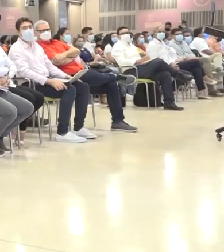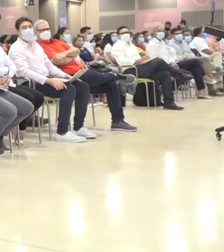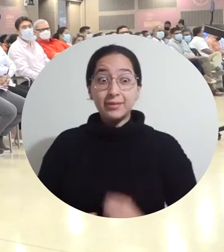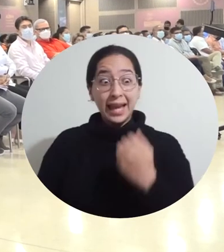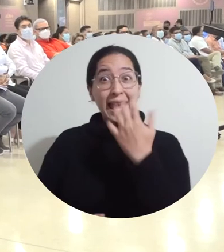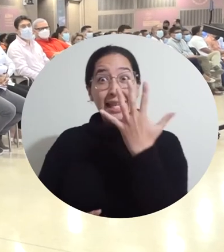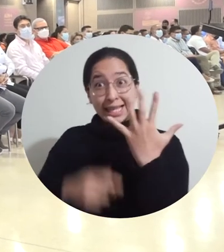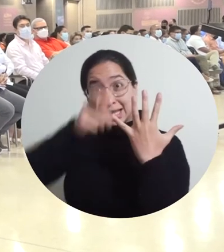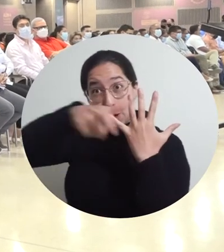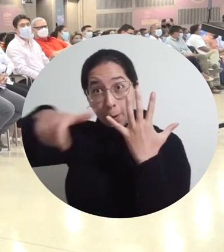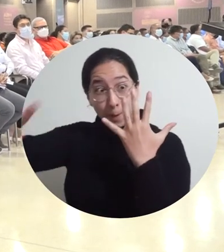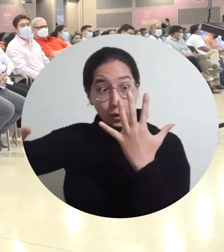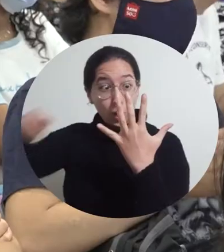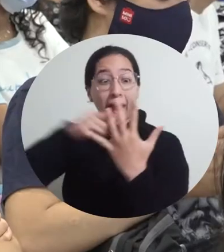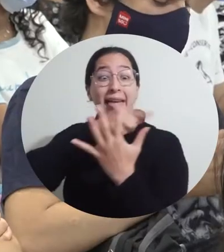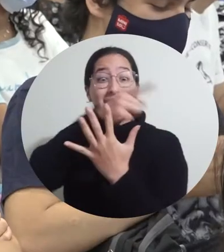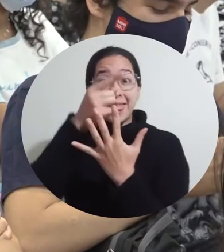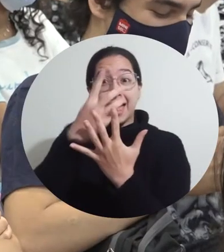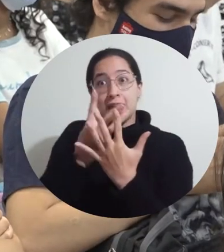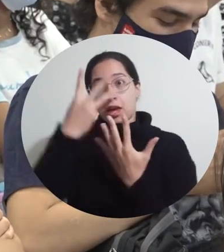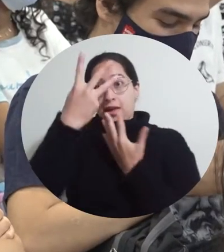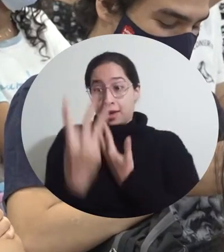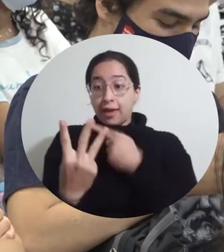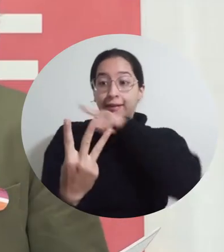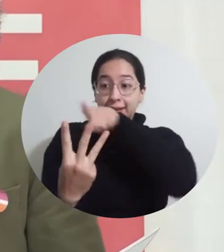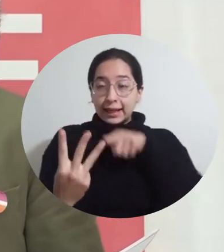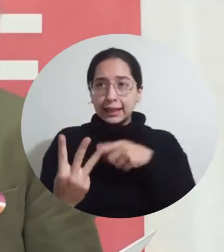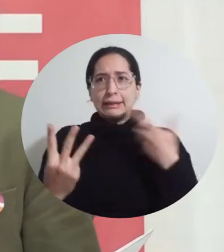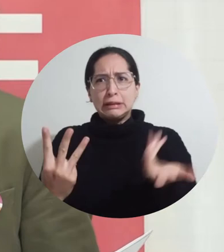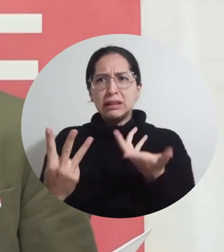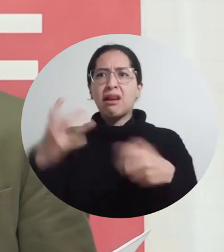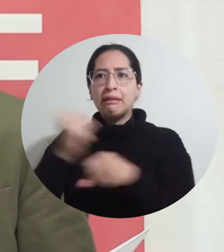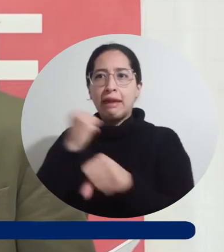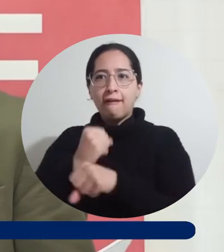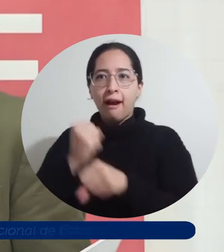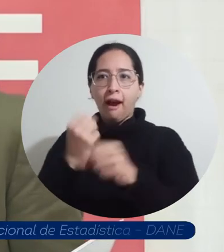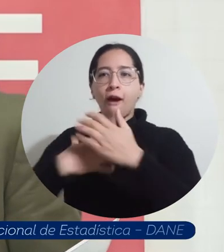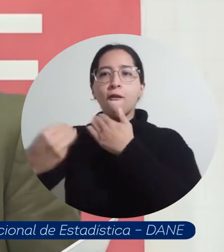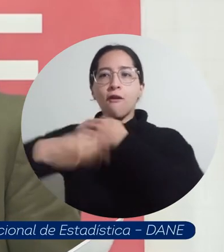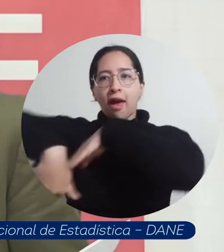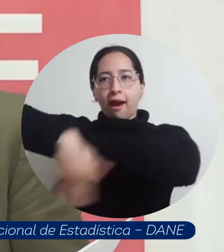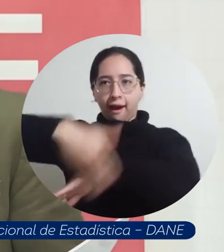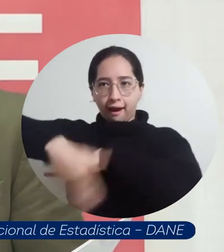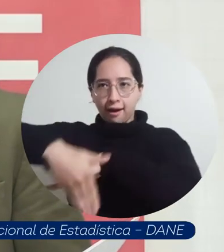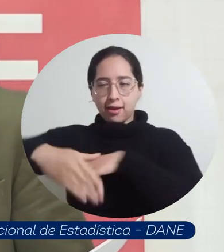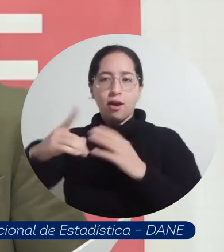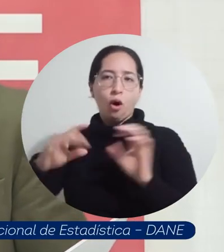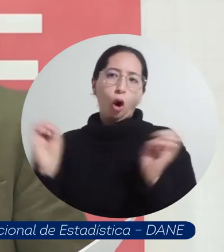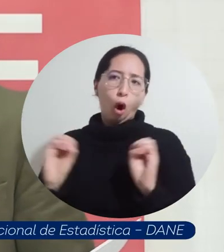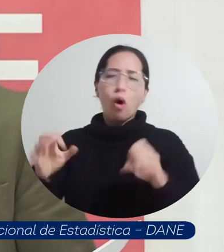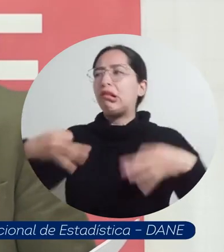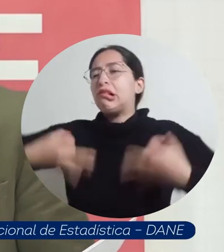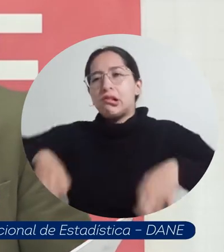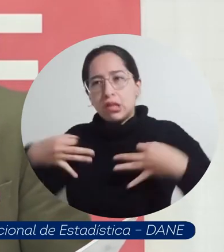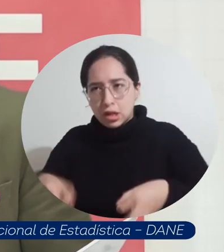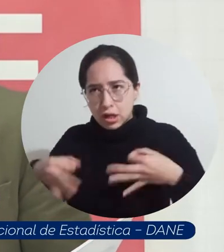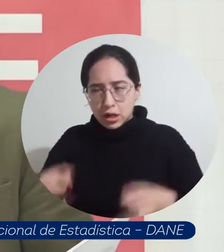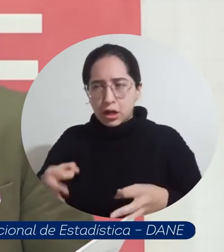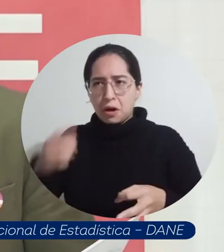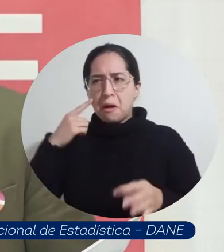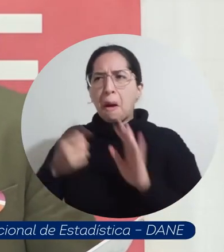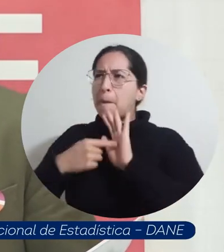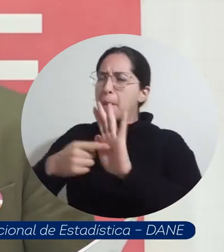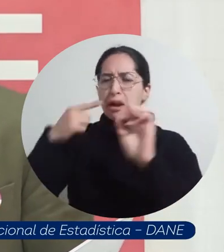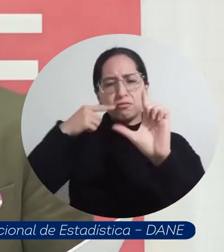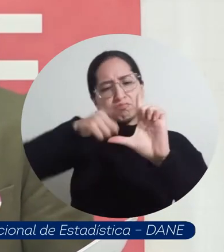Tres de cada cinco personas que trabajan en Santa Marta estén enfrentando un empleo informal que hoy en día, como lo vimos